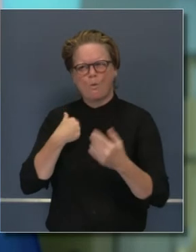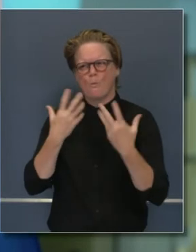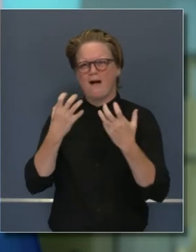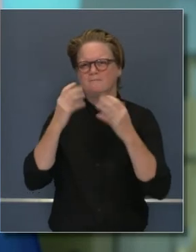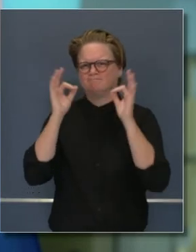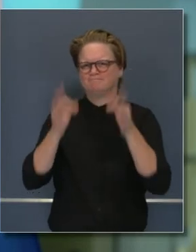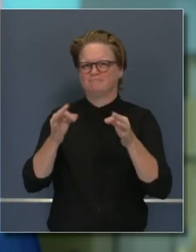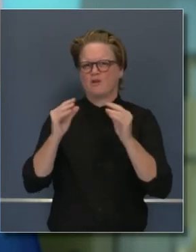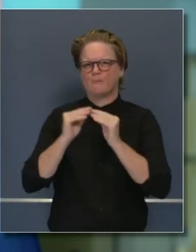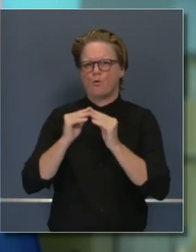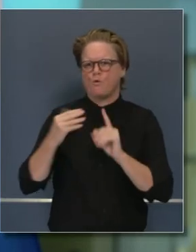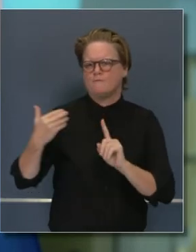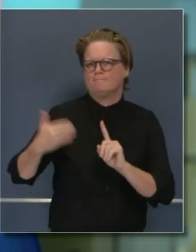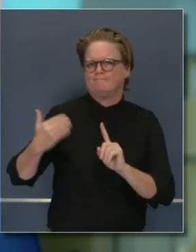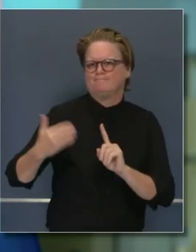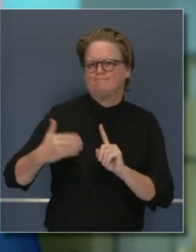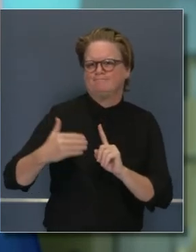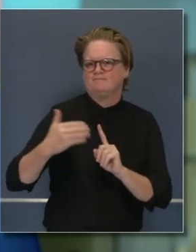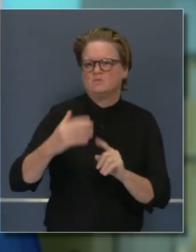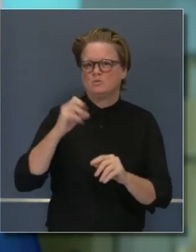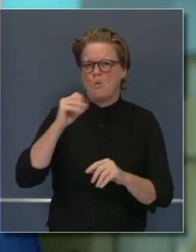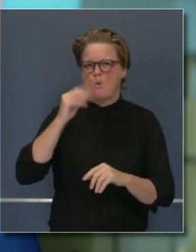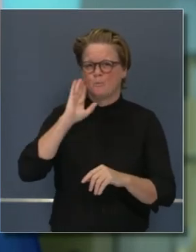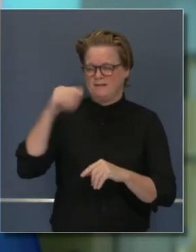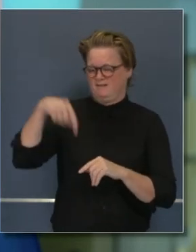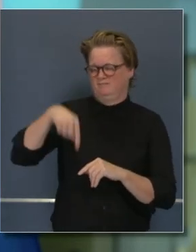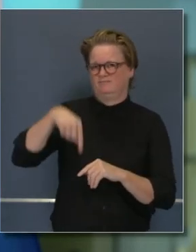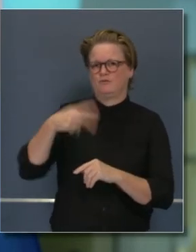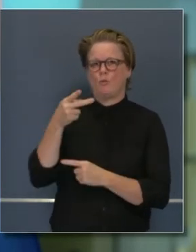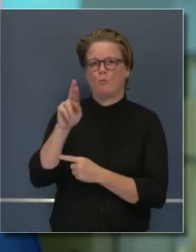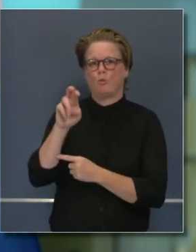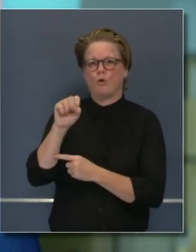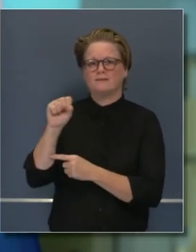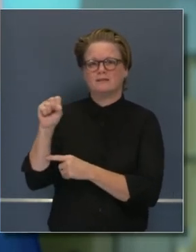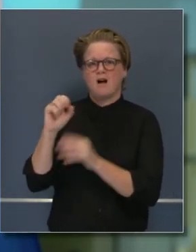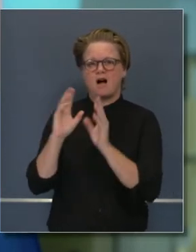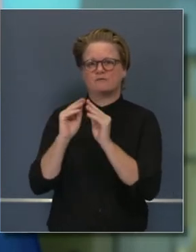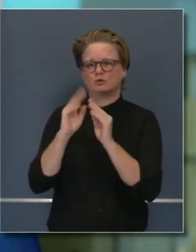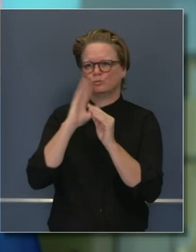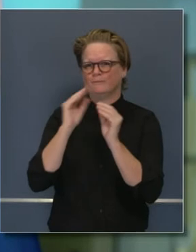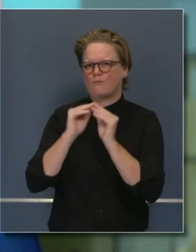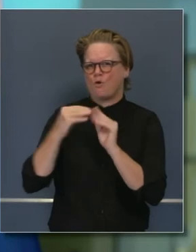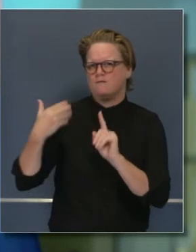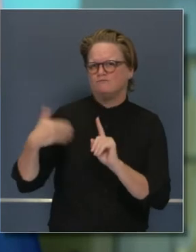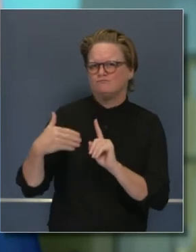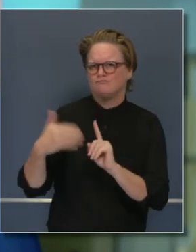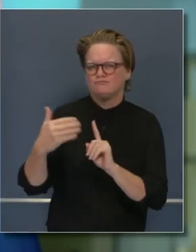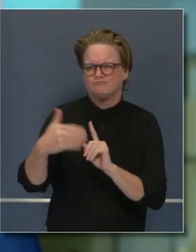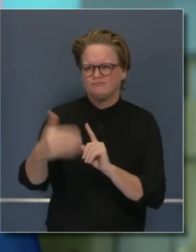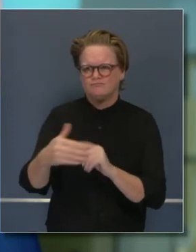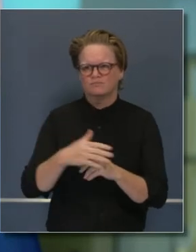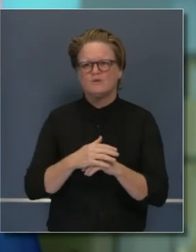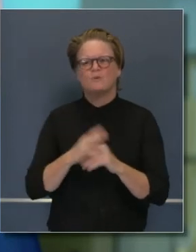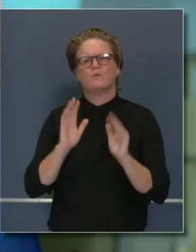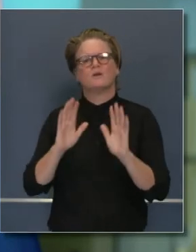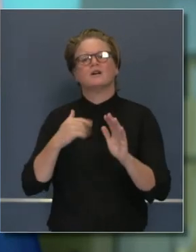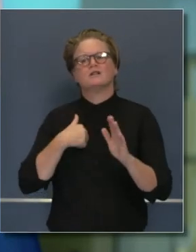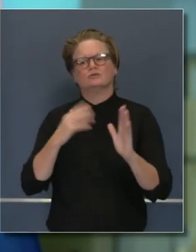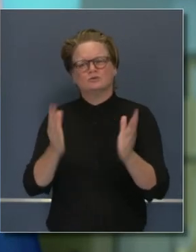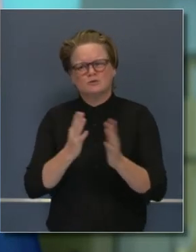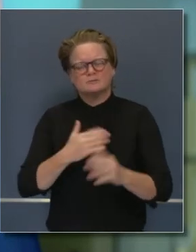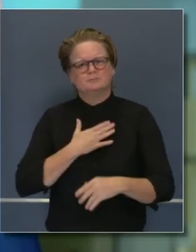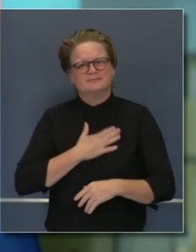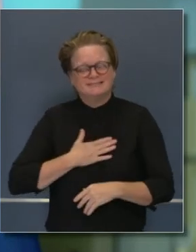noticias en tiempo real al continuar estas condiciones según se presenten de forma dinámica.